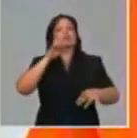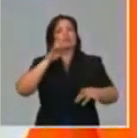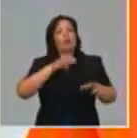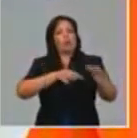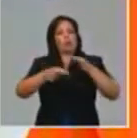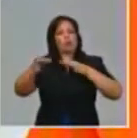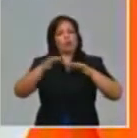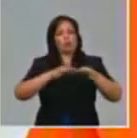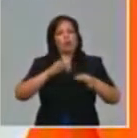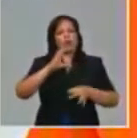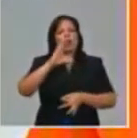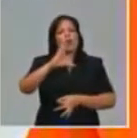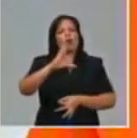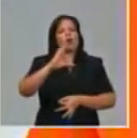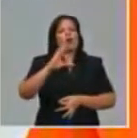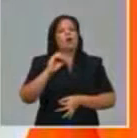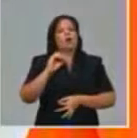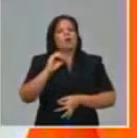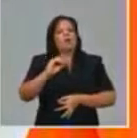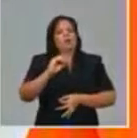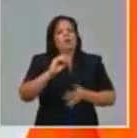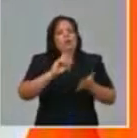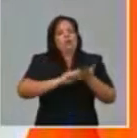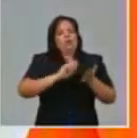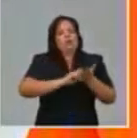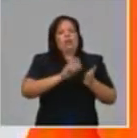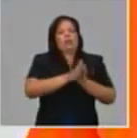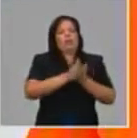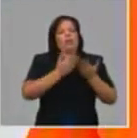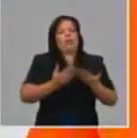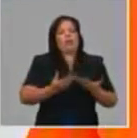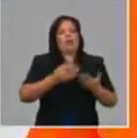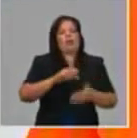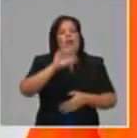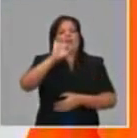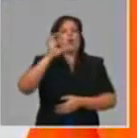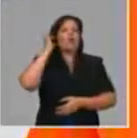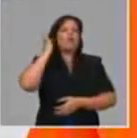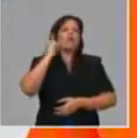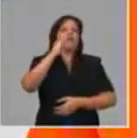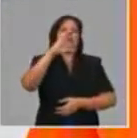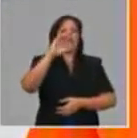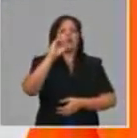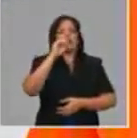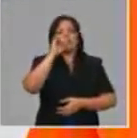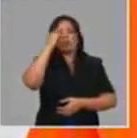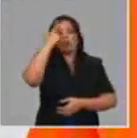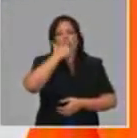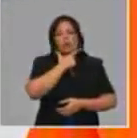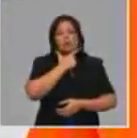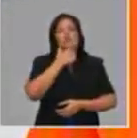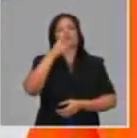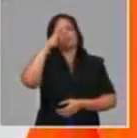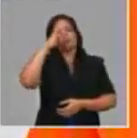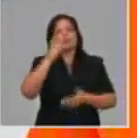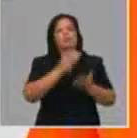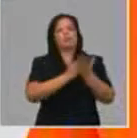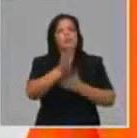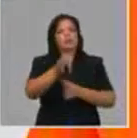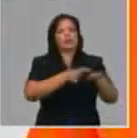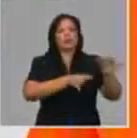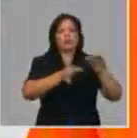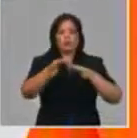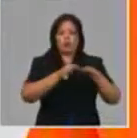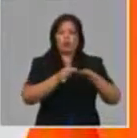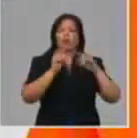como están hoy con el personal que ha asegurado los trámites de las personas que han cumplido los requisitos y en las oficodas